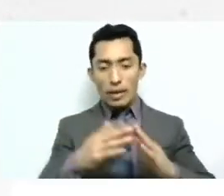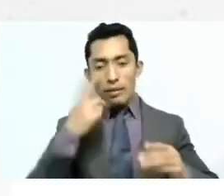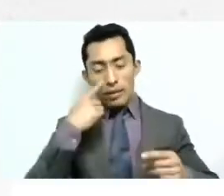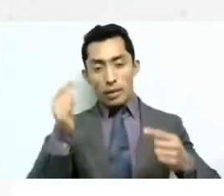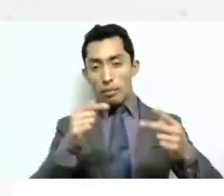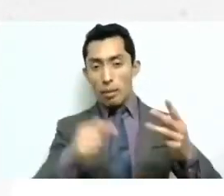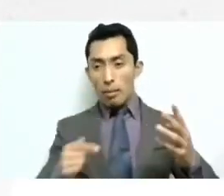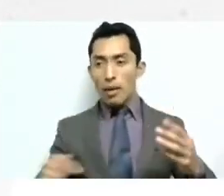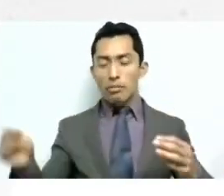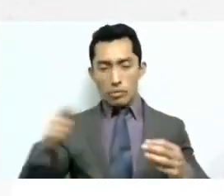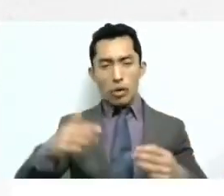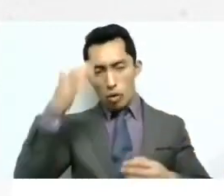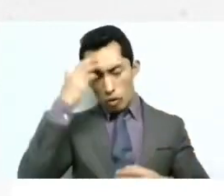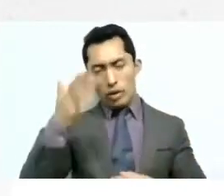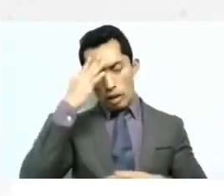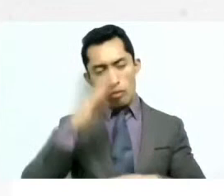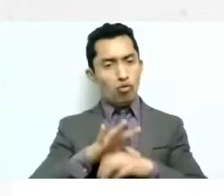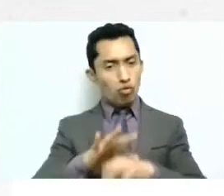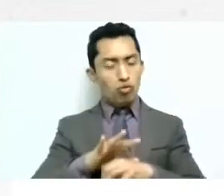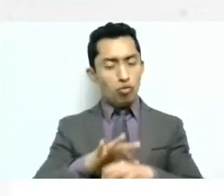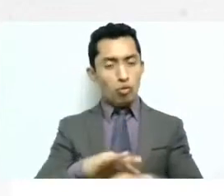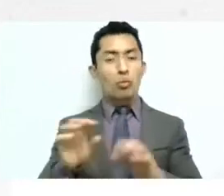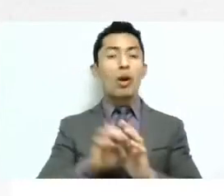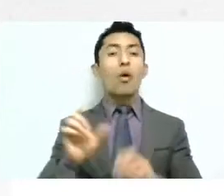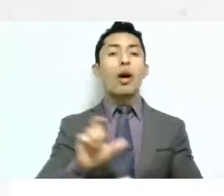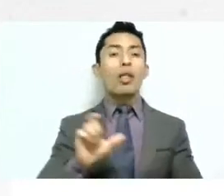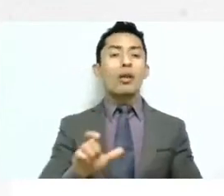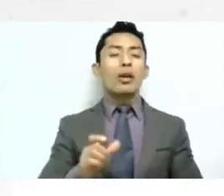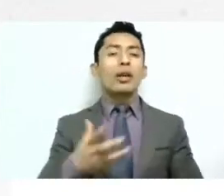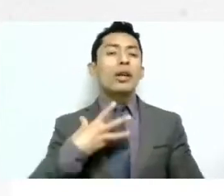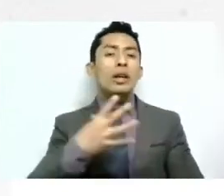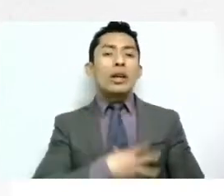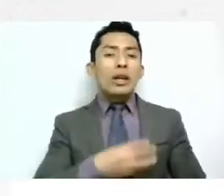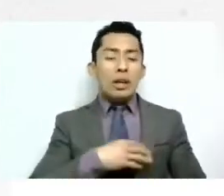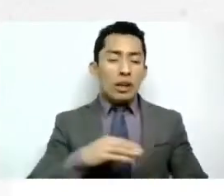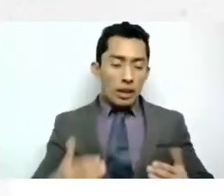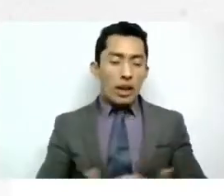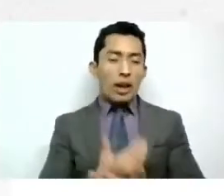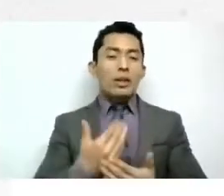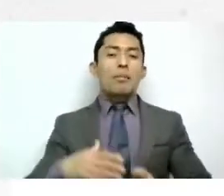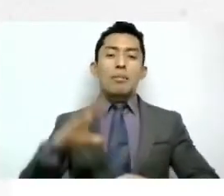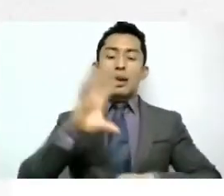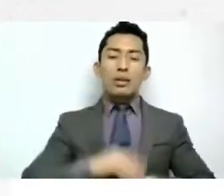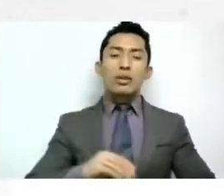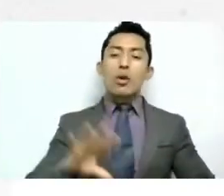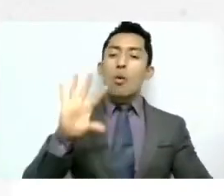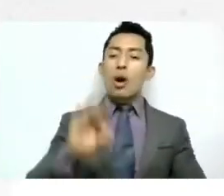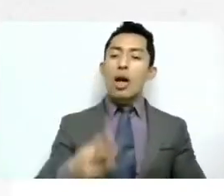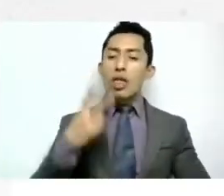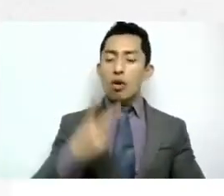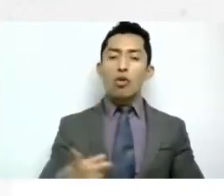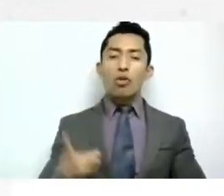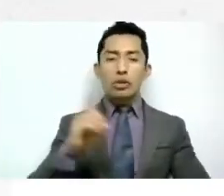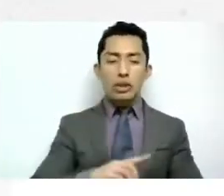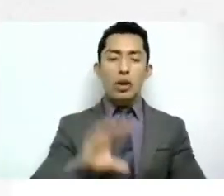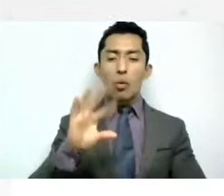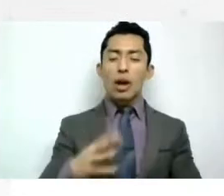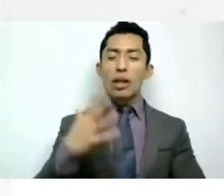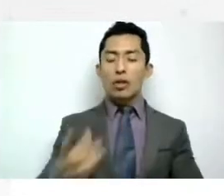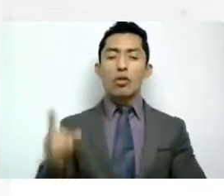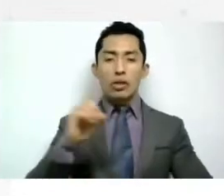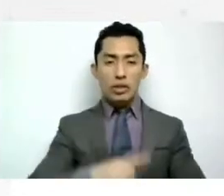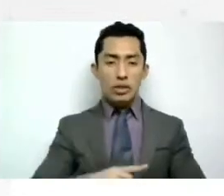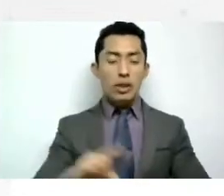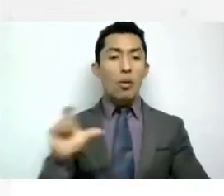se da los permisos de maternidad que son los 42 días o 45 días después